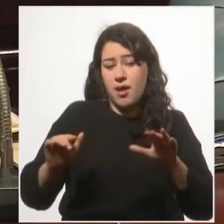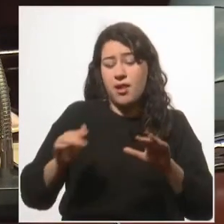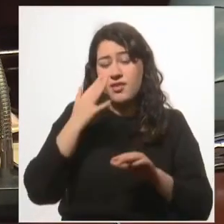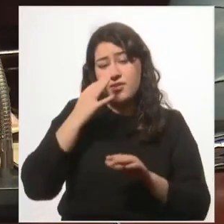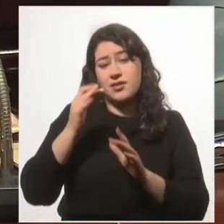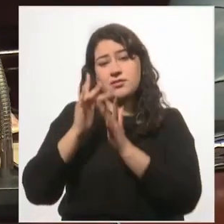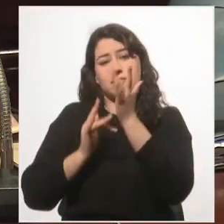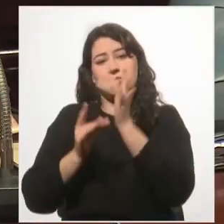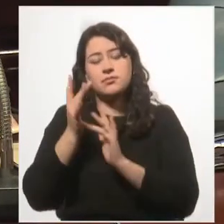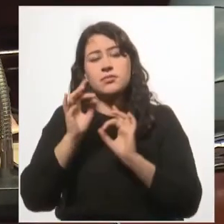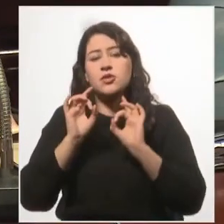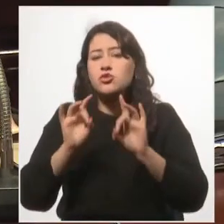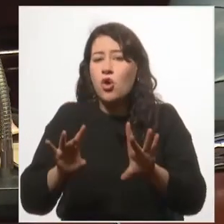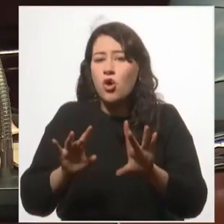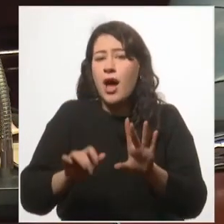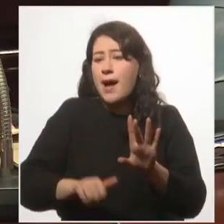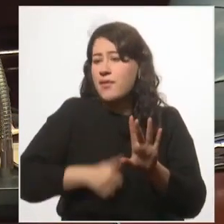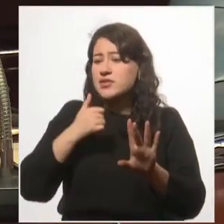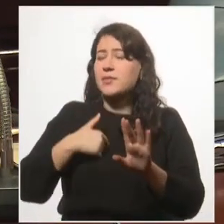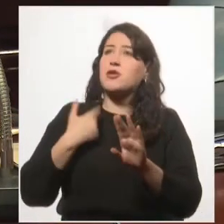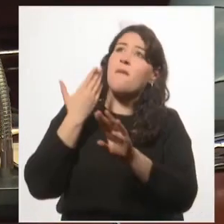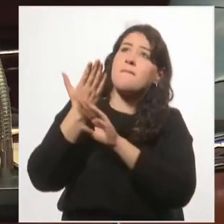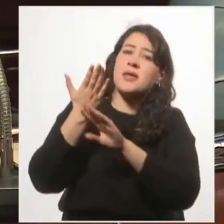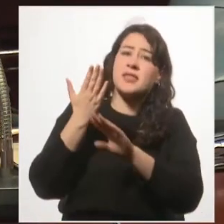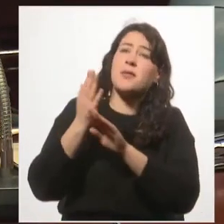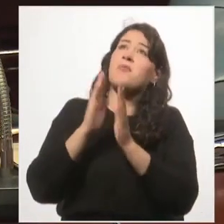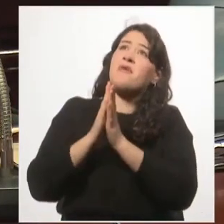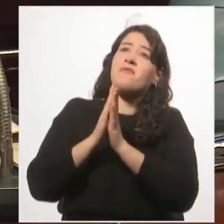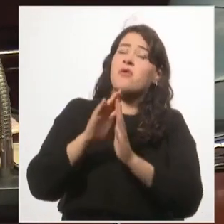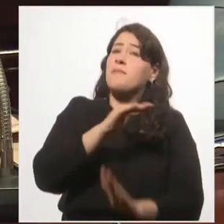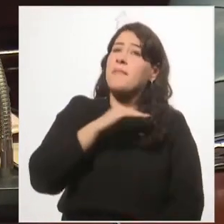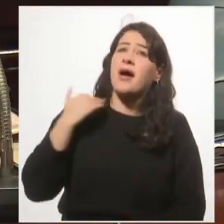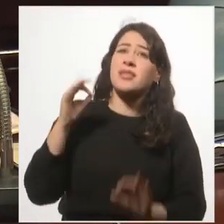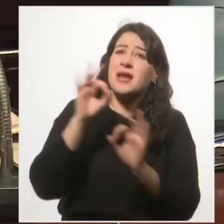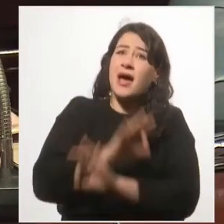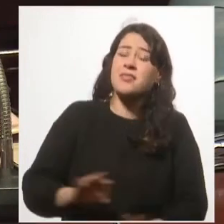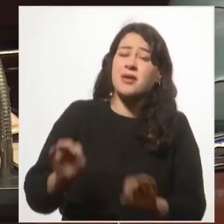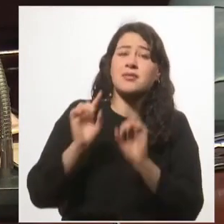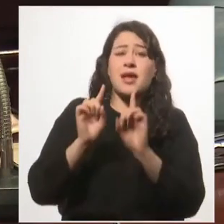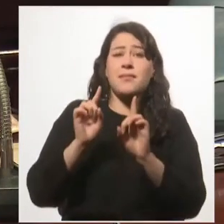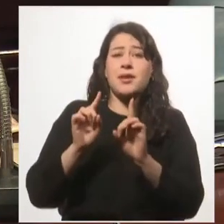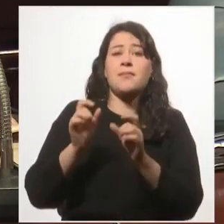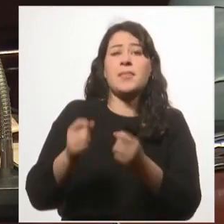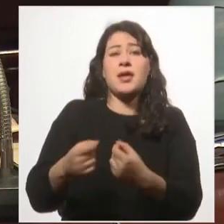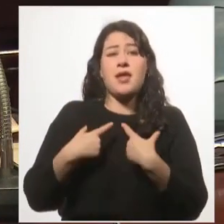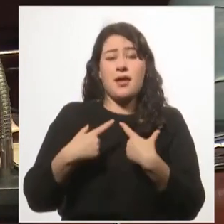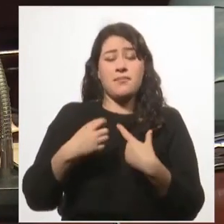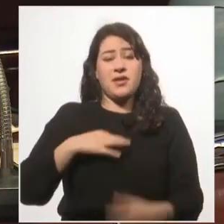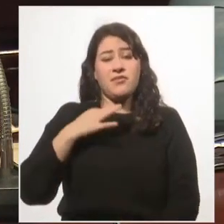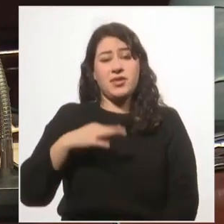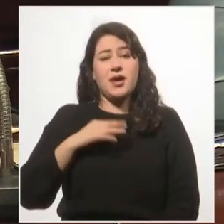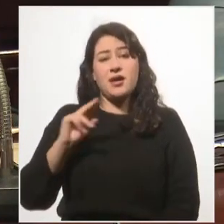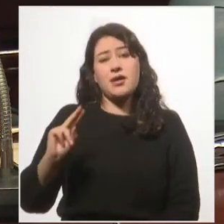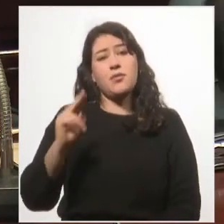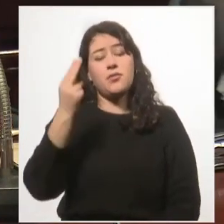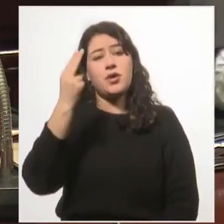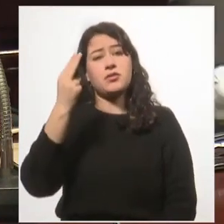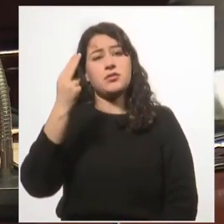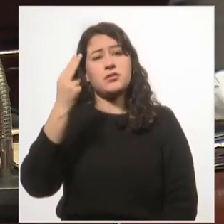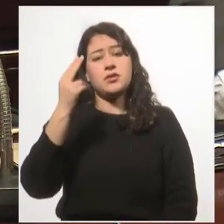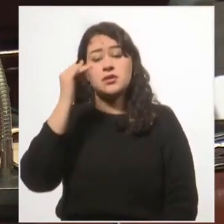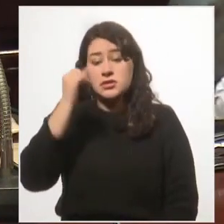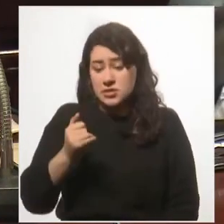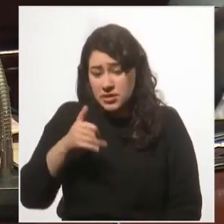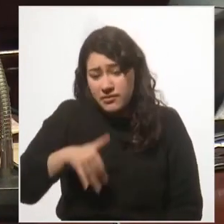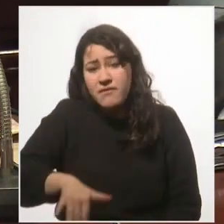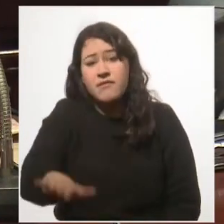no sólo servía para que yo le pidiera que no me mataran, sino también para darle a mi vida y a mi muerte, si llegaba